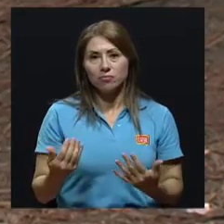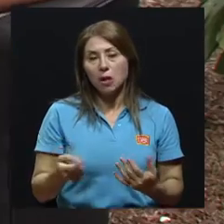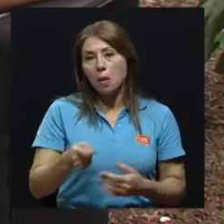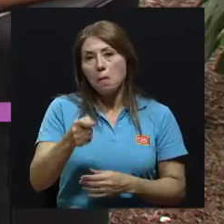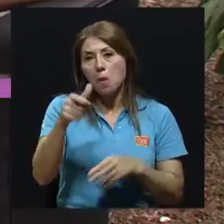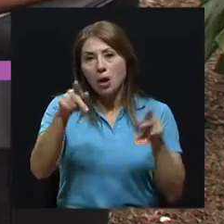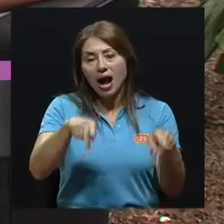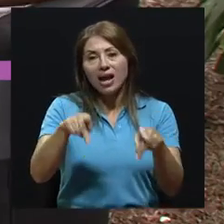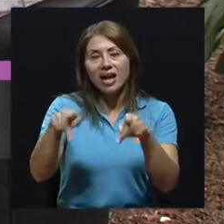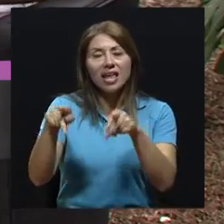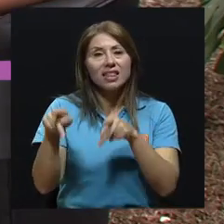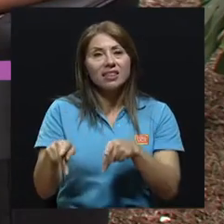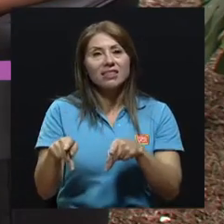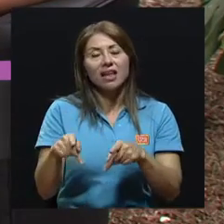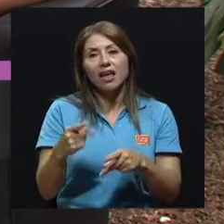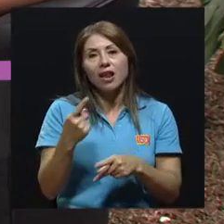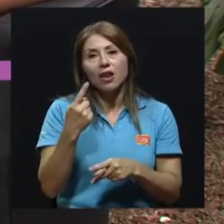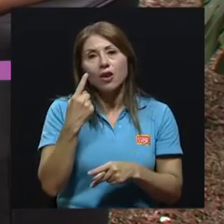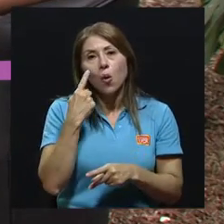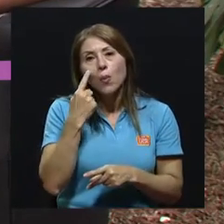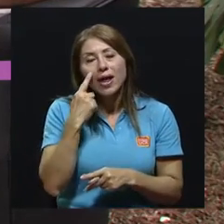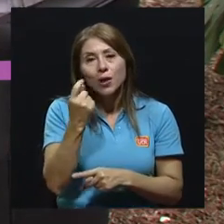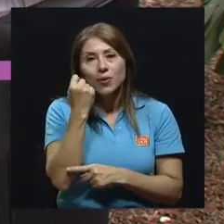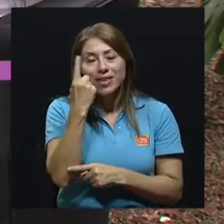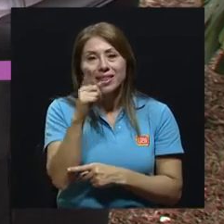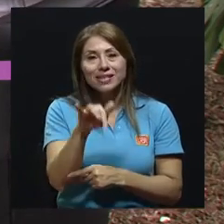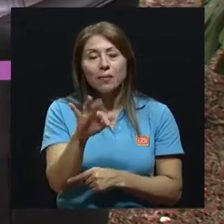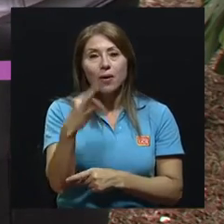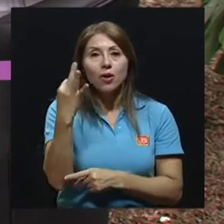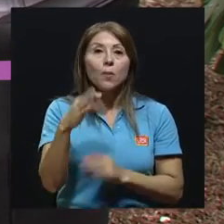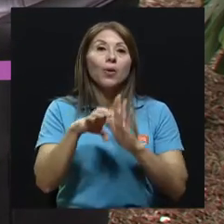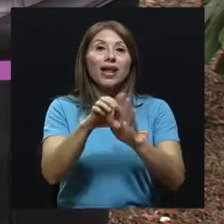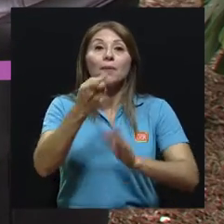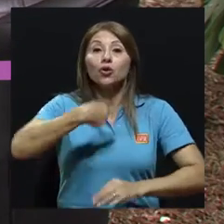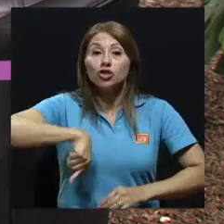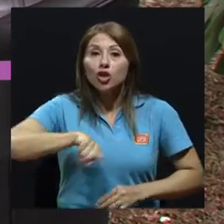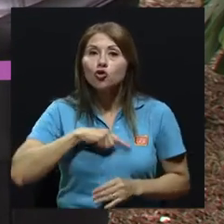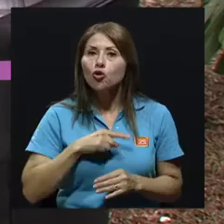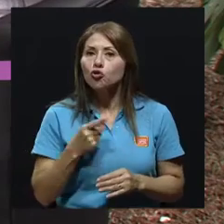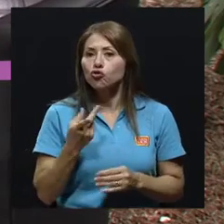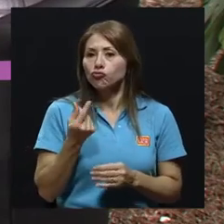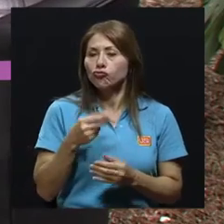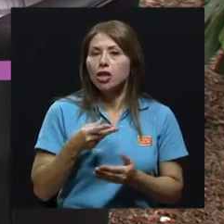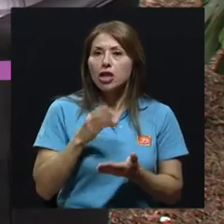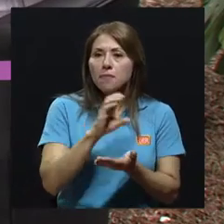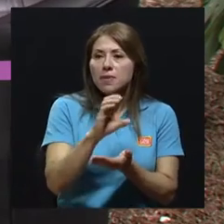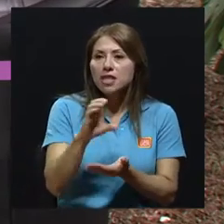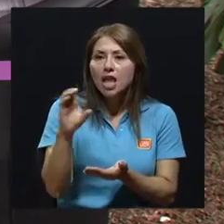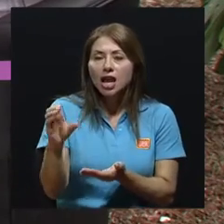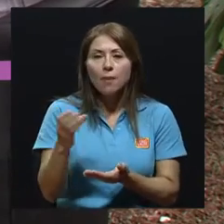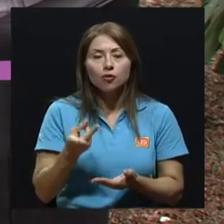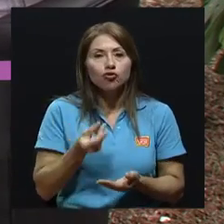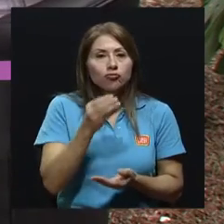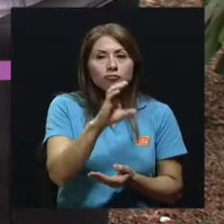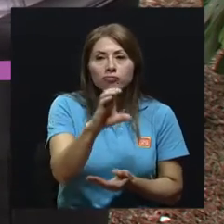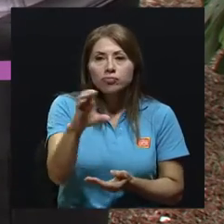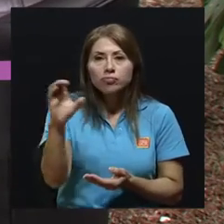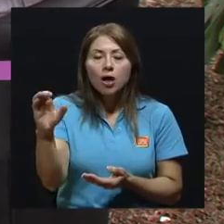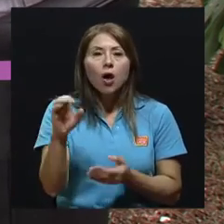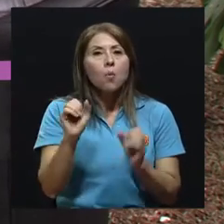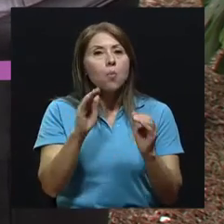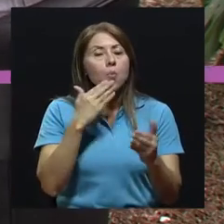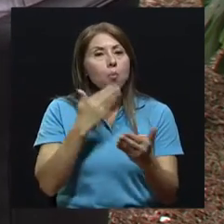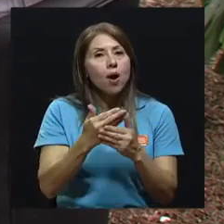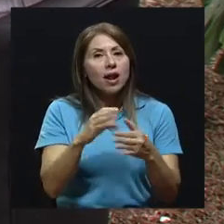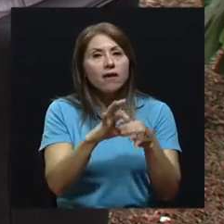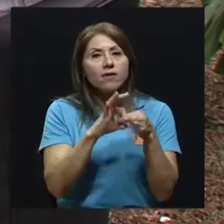muy poca gente lo trata de ver de esa manera. O si invirtiéramos en buena red de monitoreo, en medidas efectivas para disminuir la